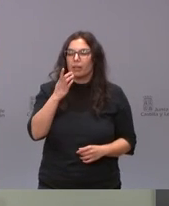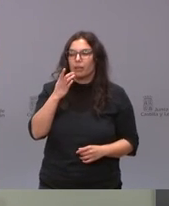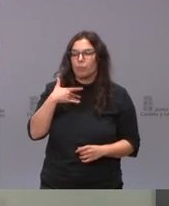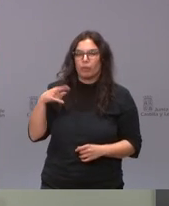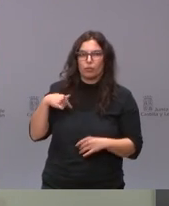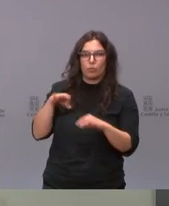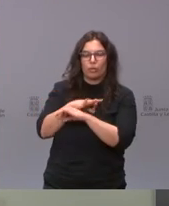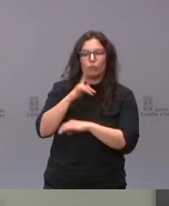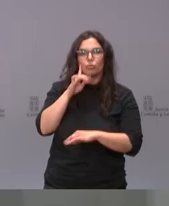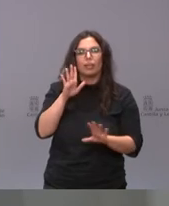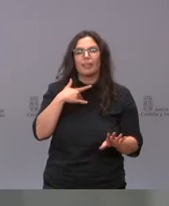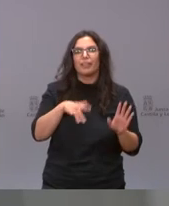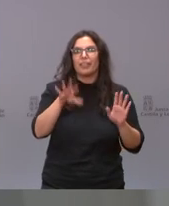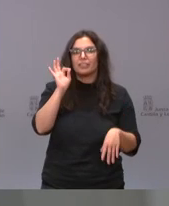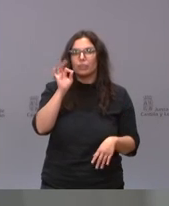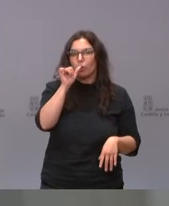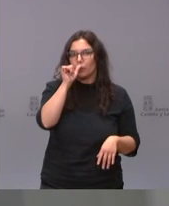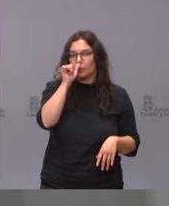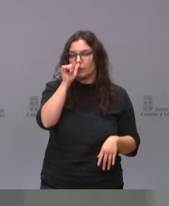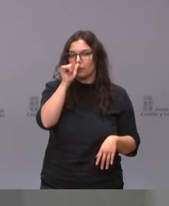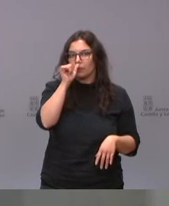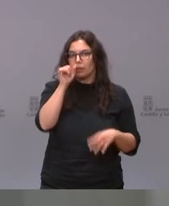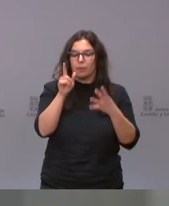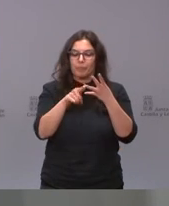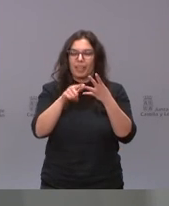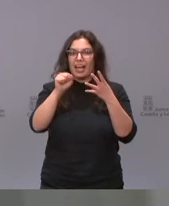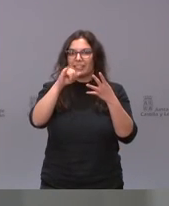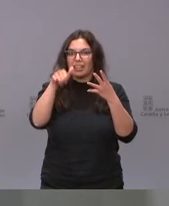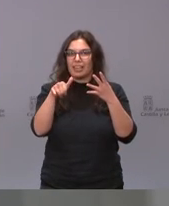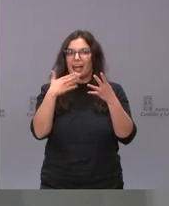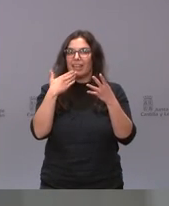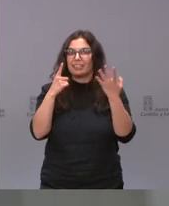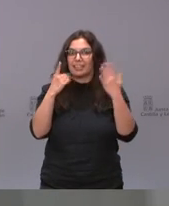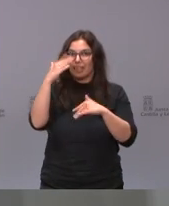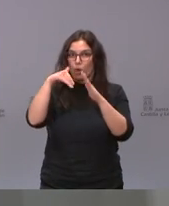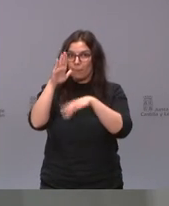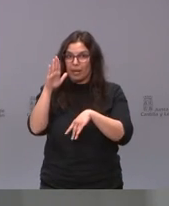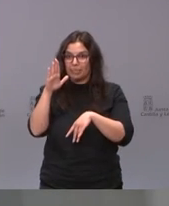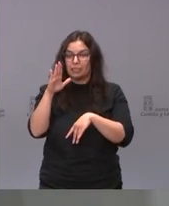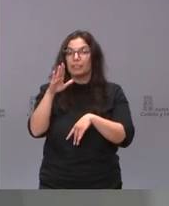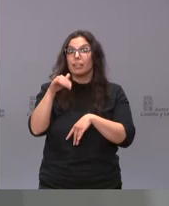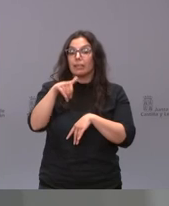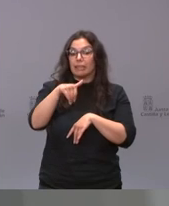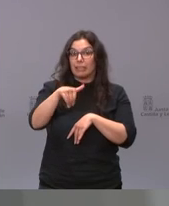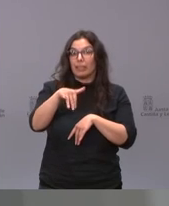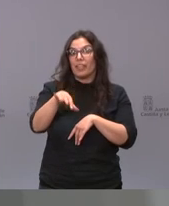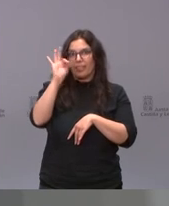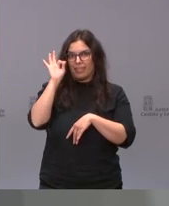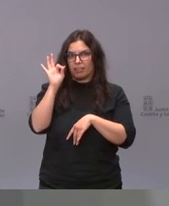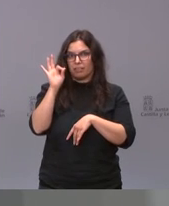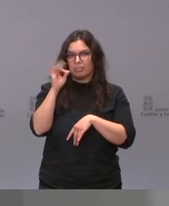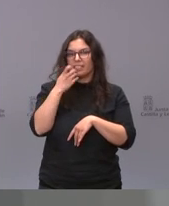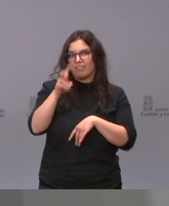la decisión de si vamos a utilizar AstraZeneca por encima de las 65 creo que se va a tomar en las próximas 24 o 48